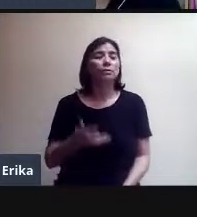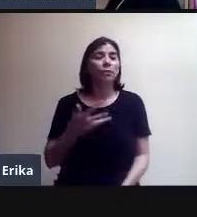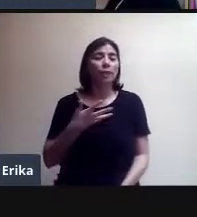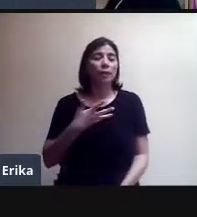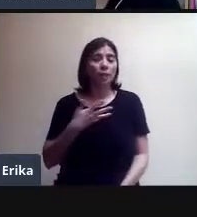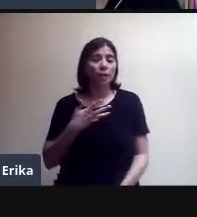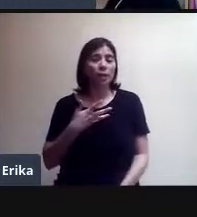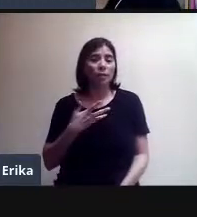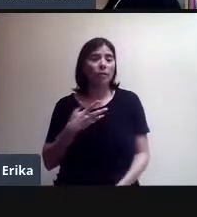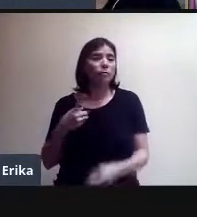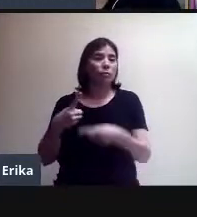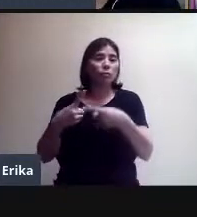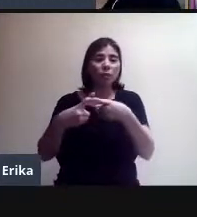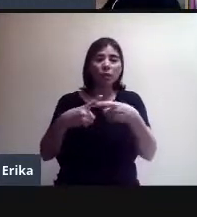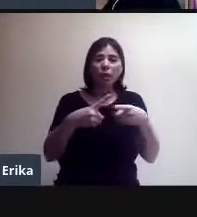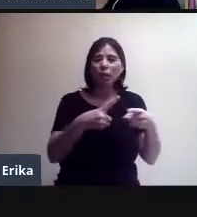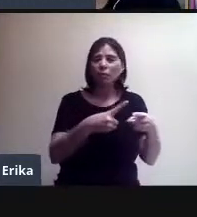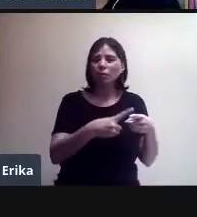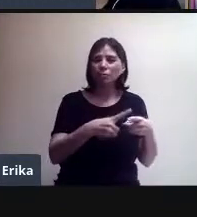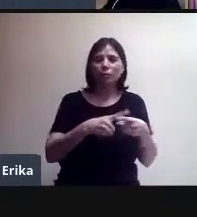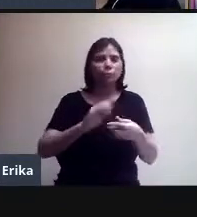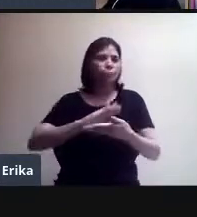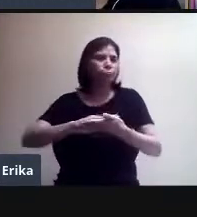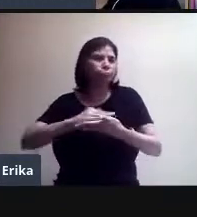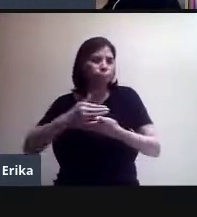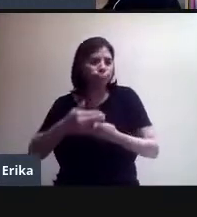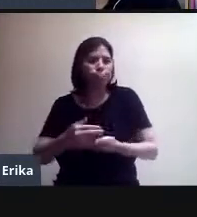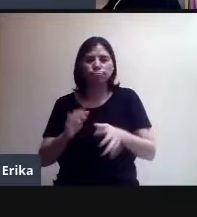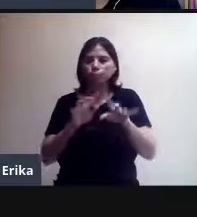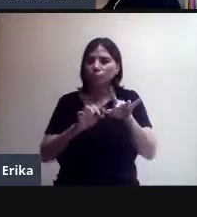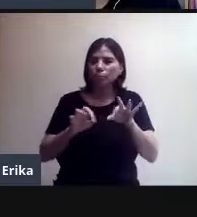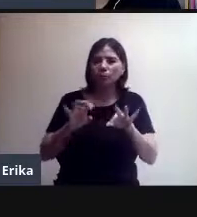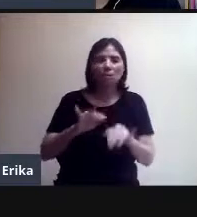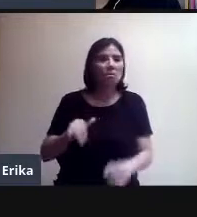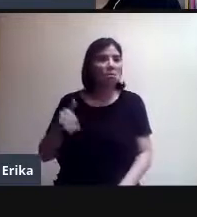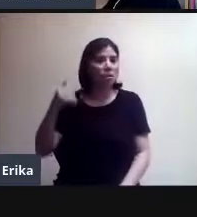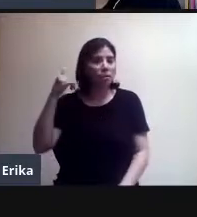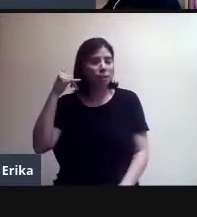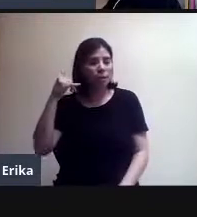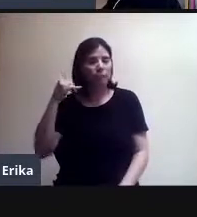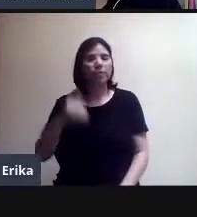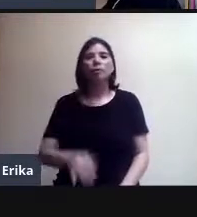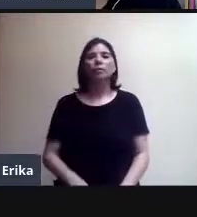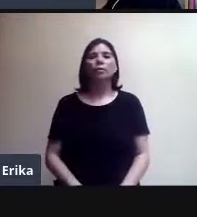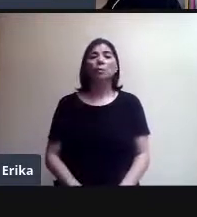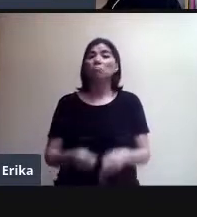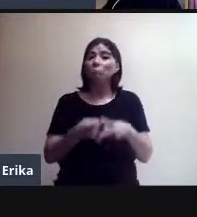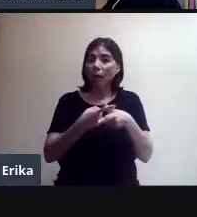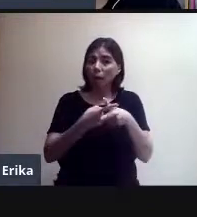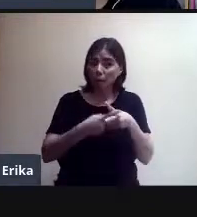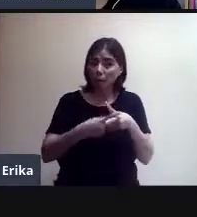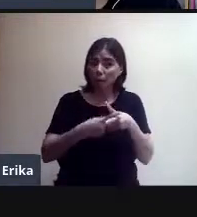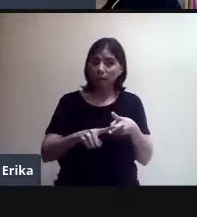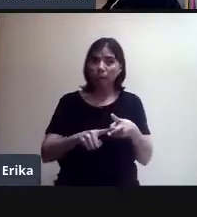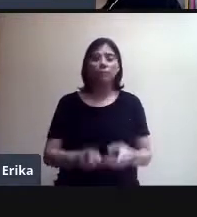dispositivos. Bien, pues, vamos a comenzar.